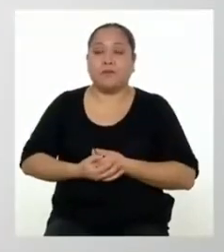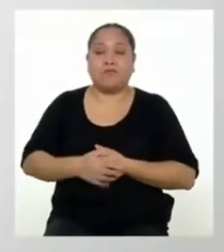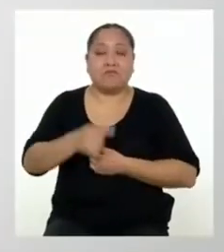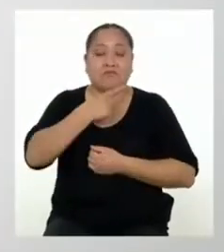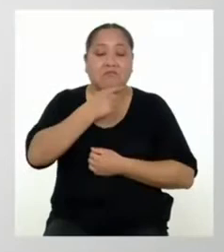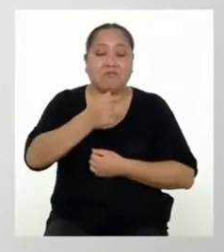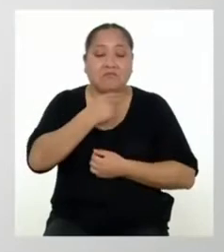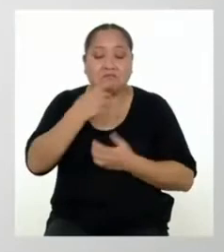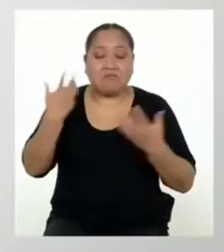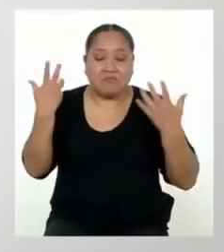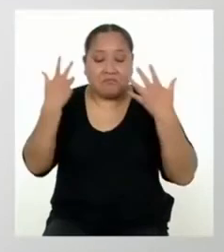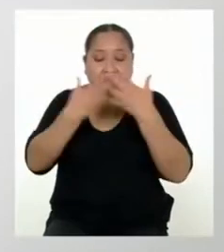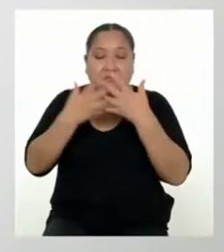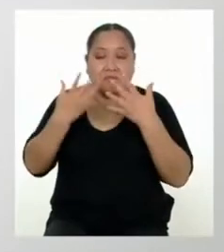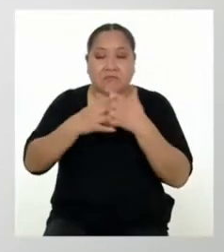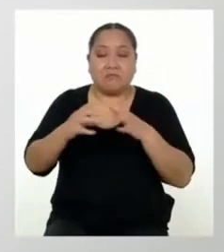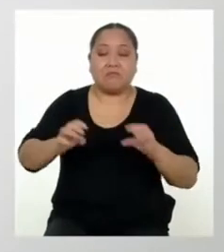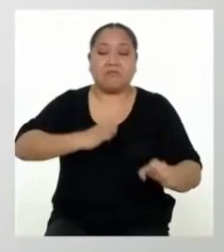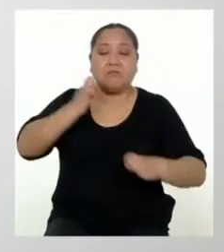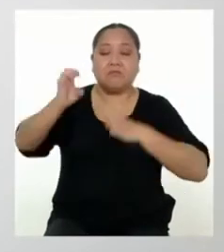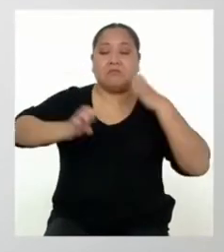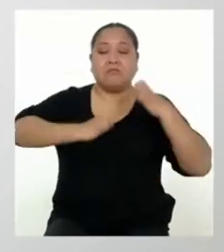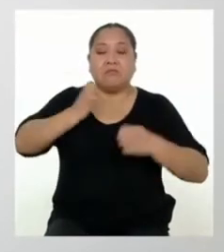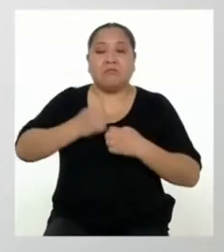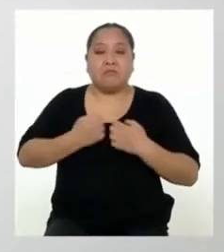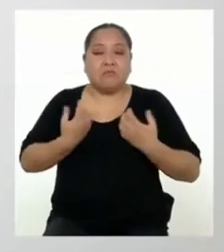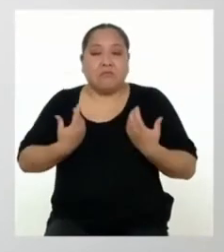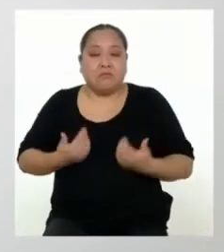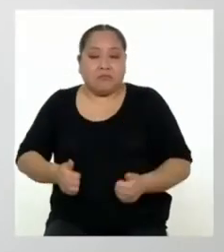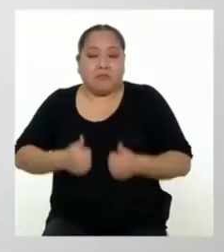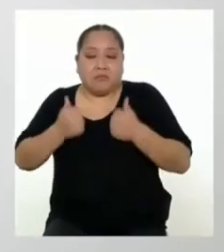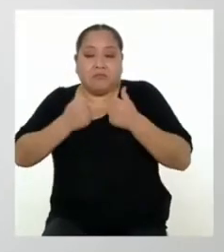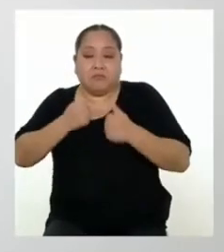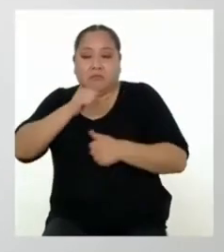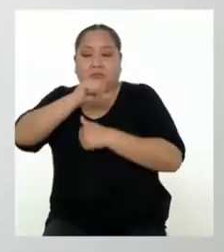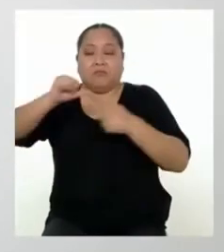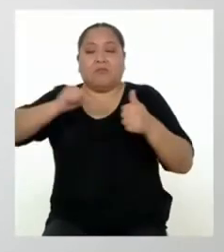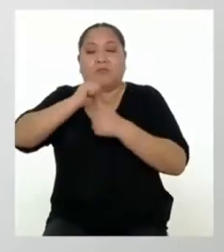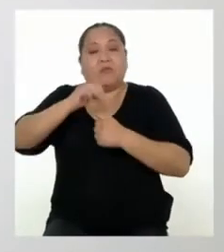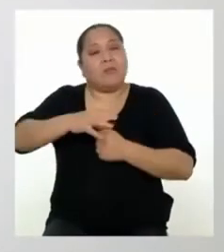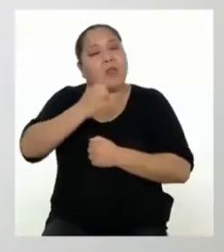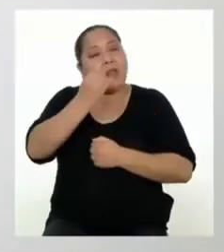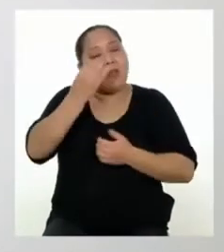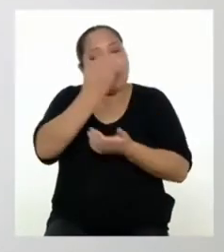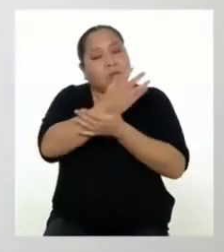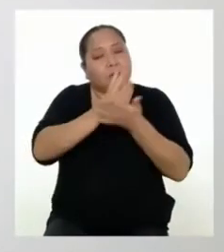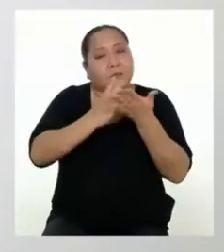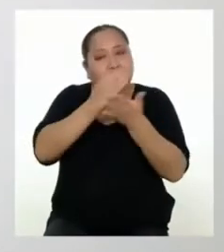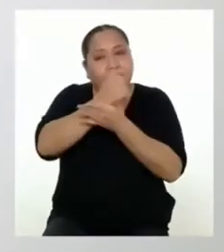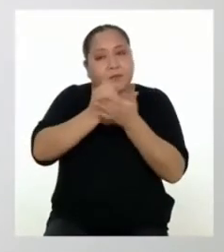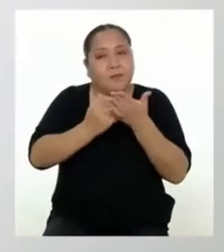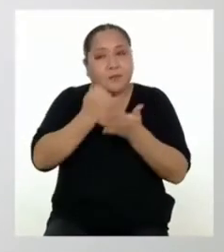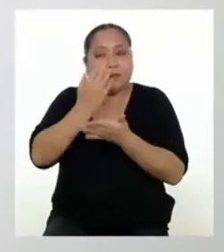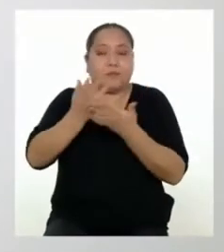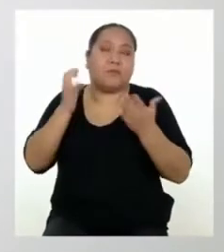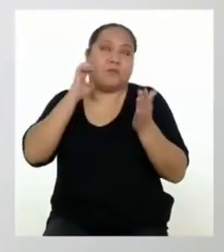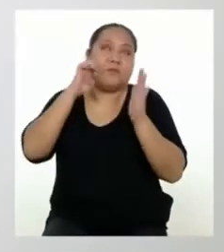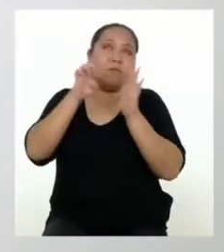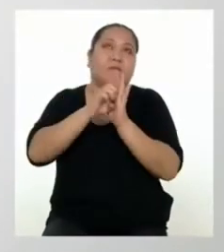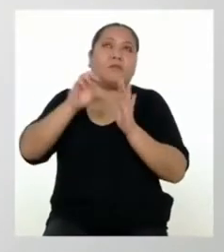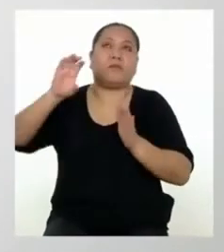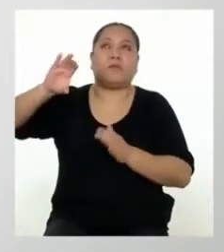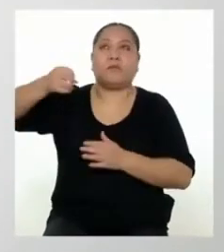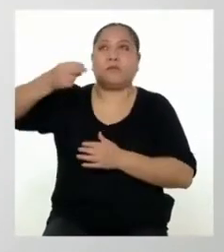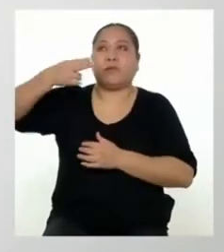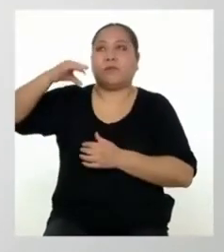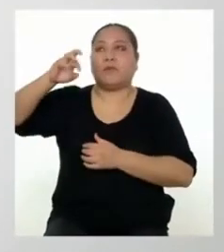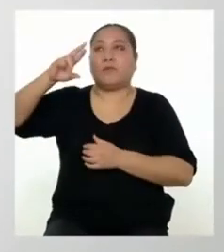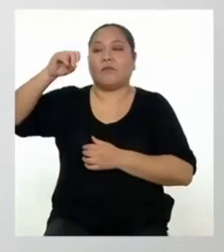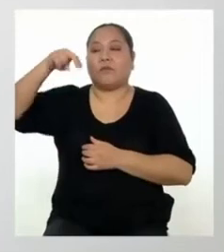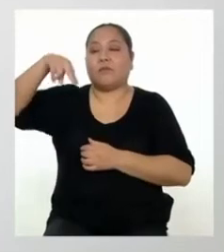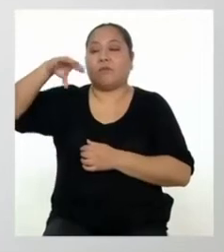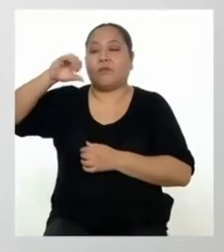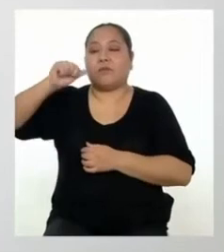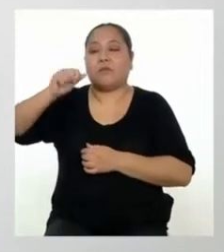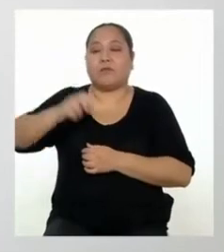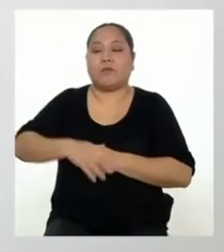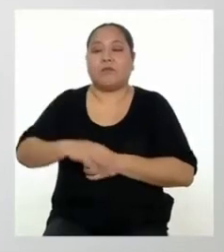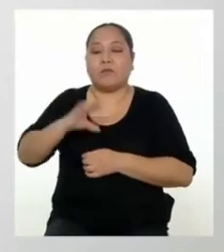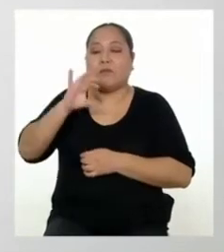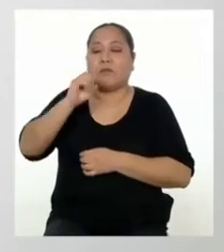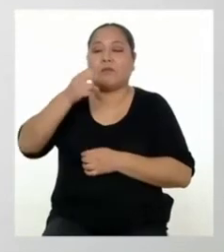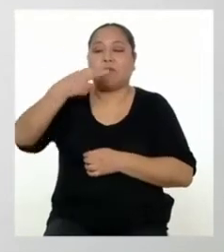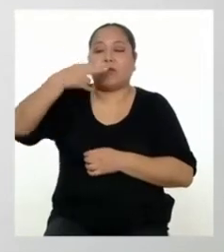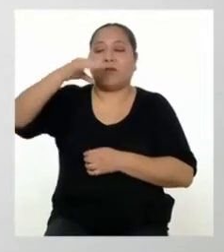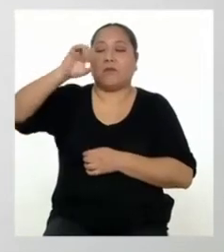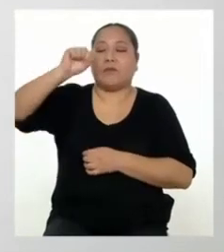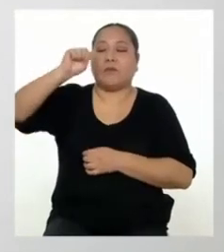Me gusta la relación entre las emociones y la convivencia. Hay algunos aspectos de las propiedades textuales como coherencia y cohesión que podemos mejorar.